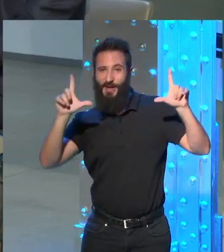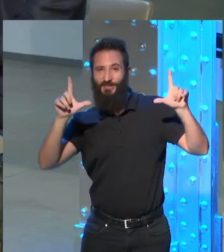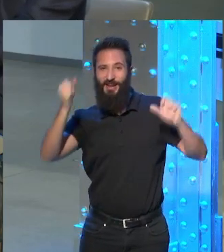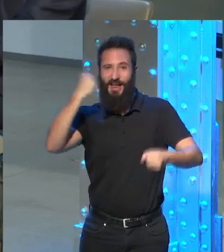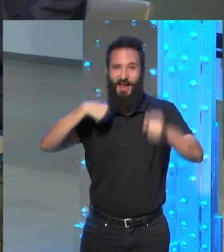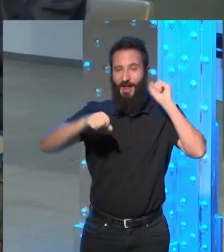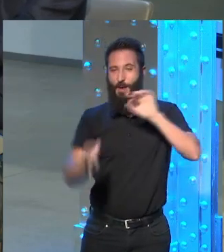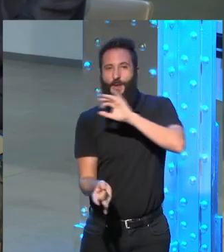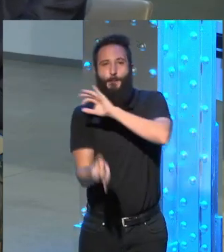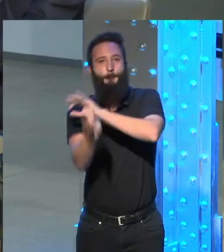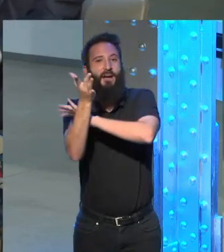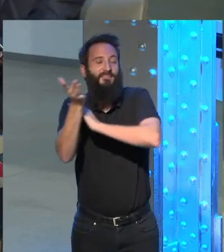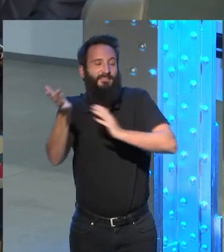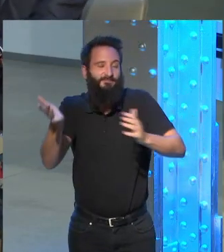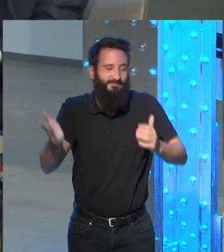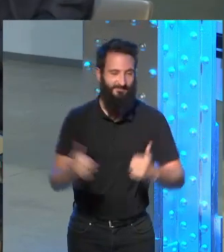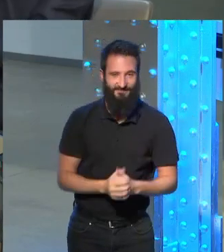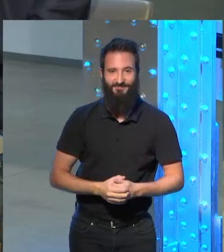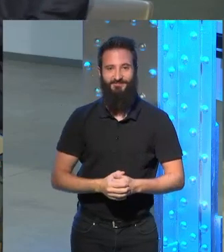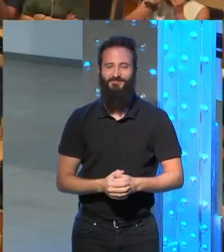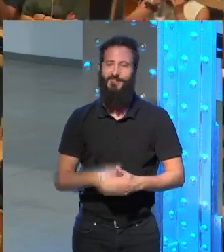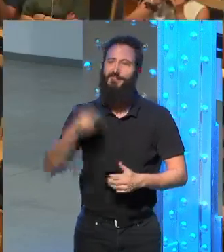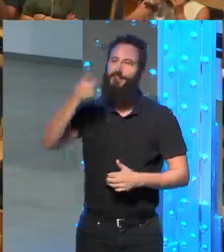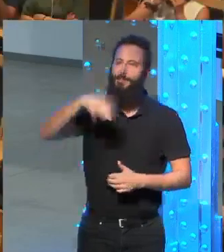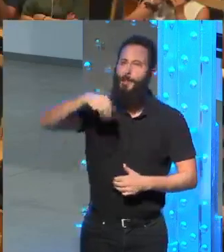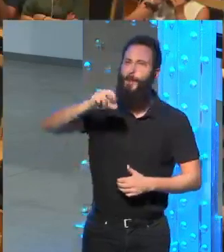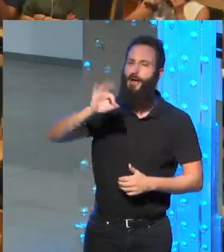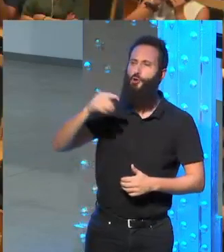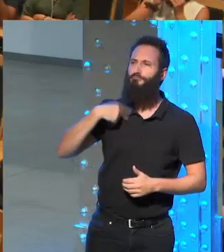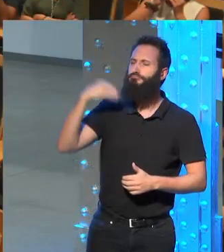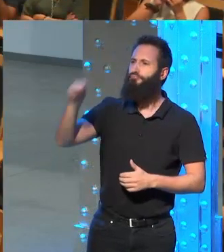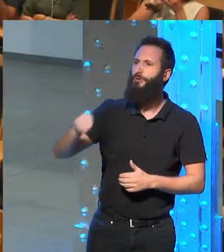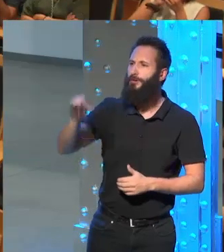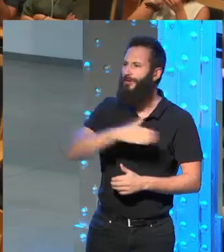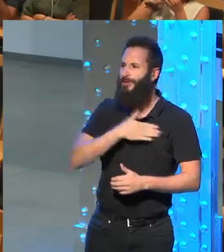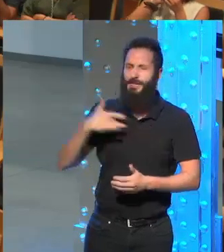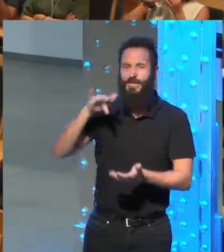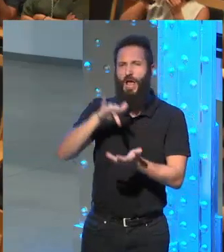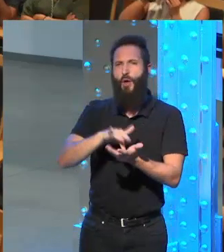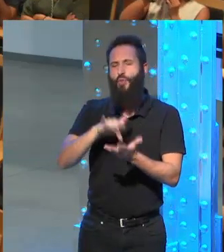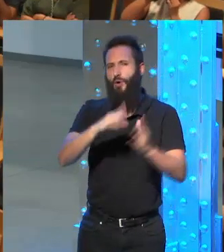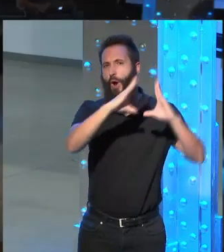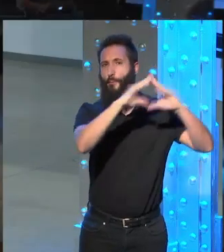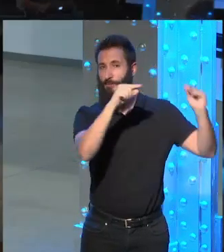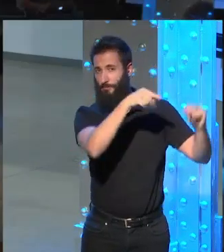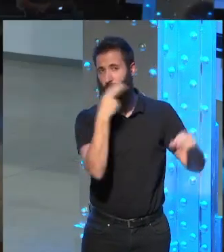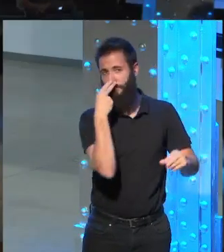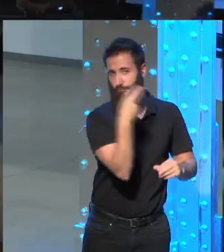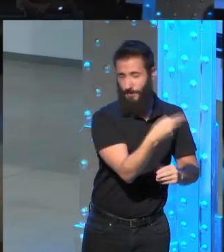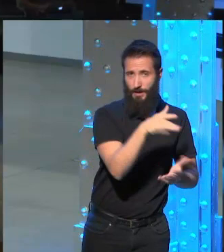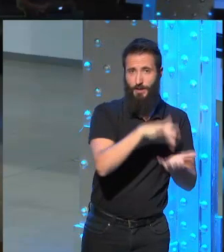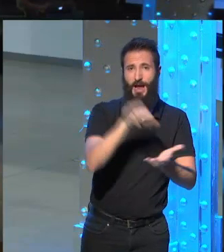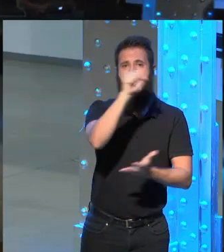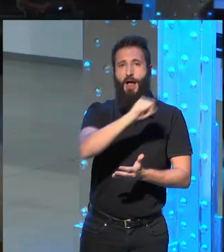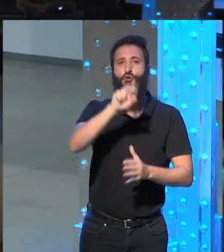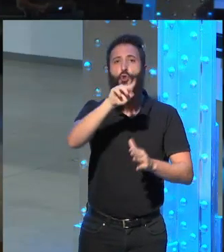comillas a ese personaje y Mario quería preguntarte sobre otra de tus visitas a la universidad en el